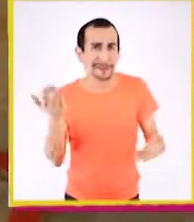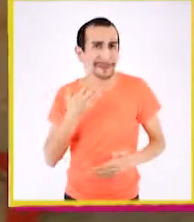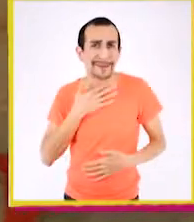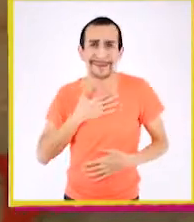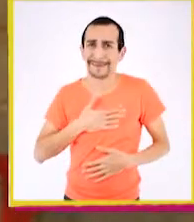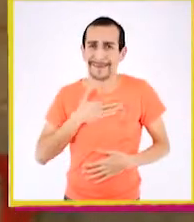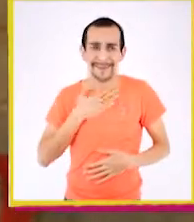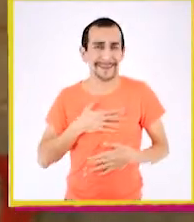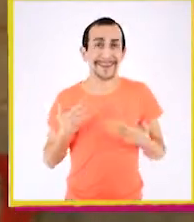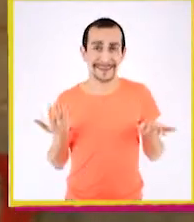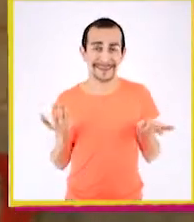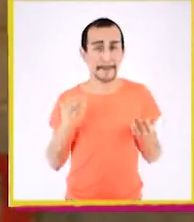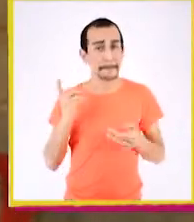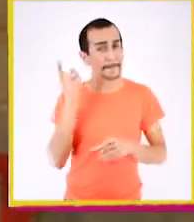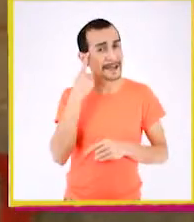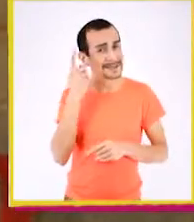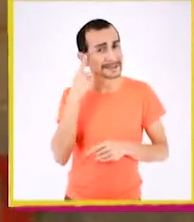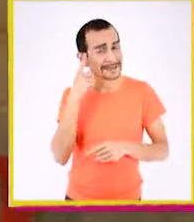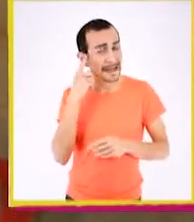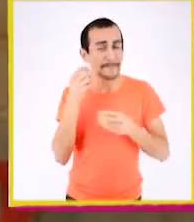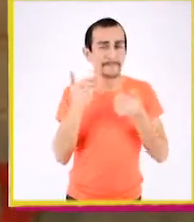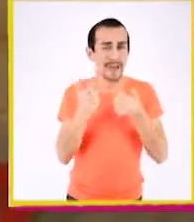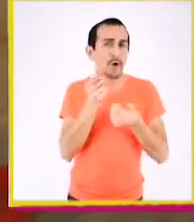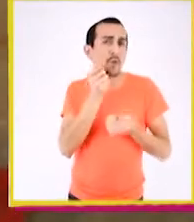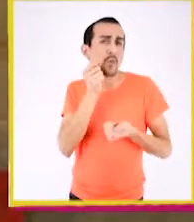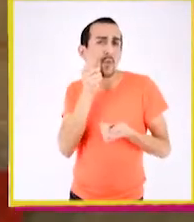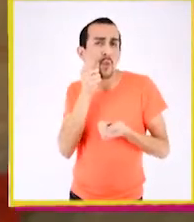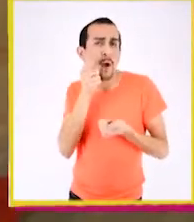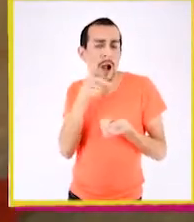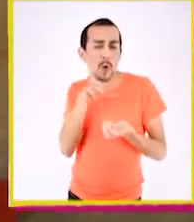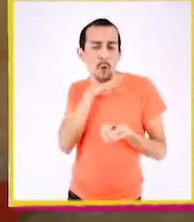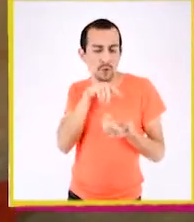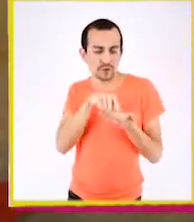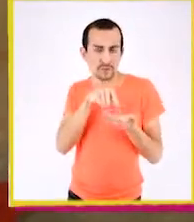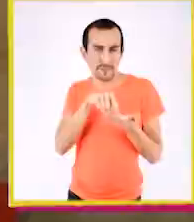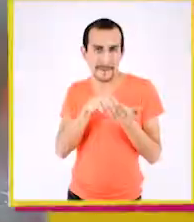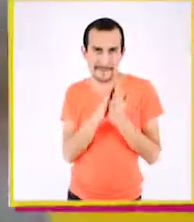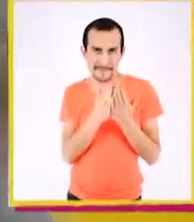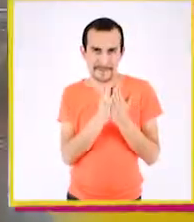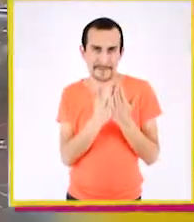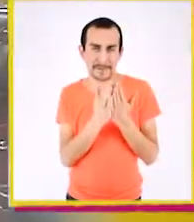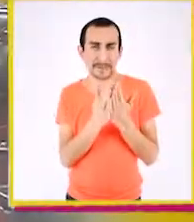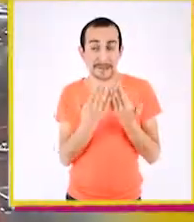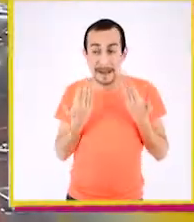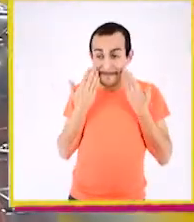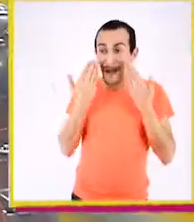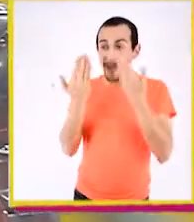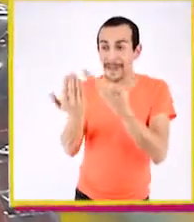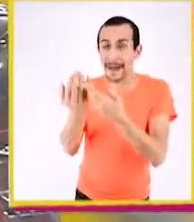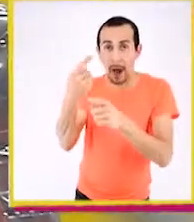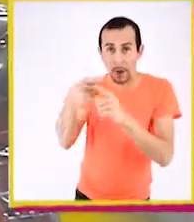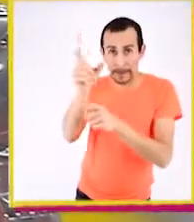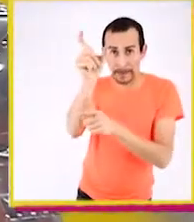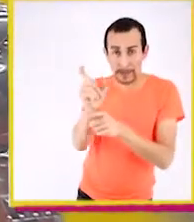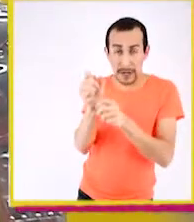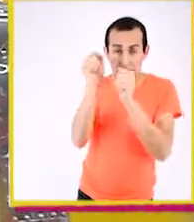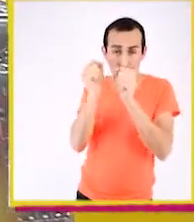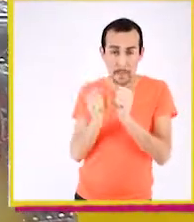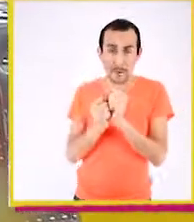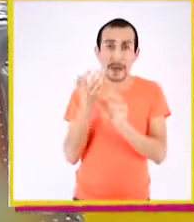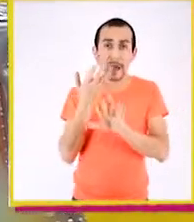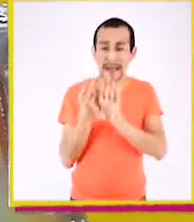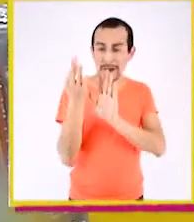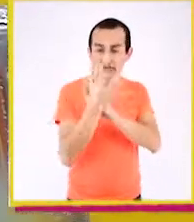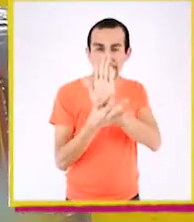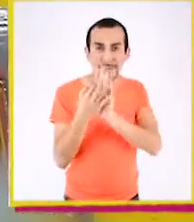que ustedes quieran. Tienen que pensar bien qué utilidad le van a dar a la libreta. si se la van a regalar a alguien quizás